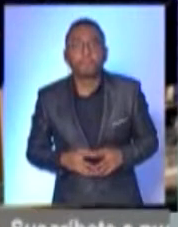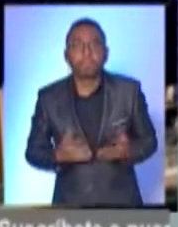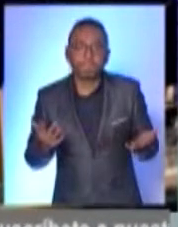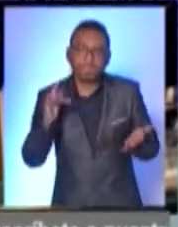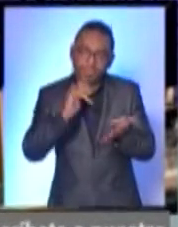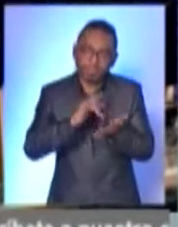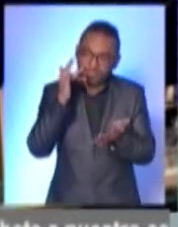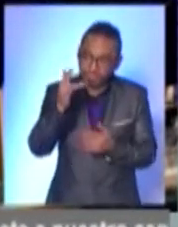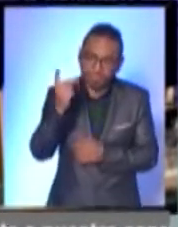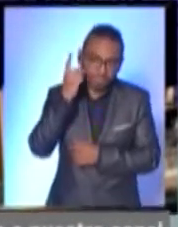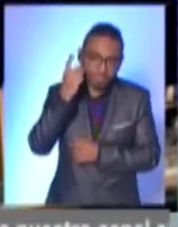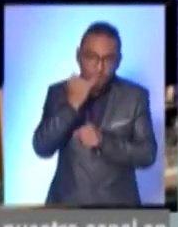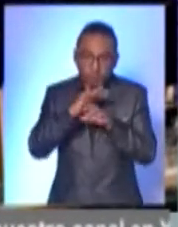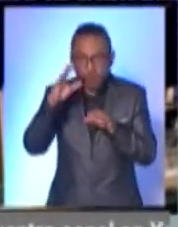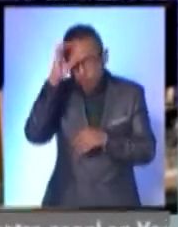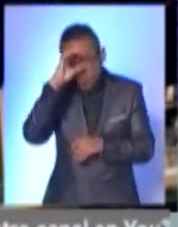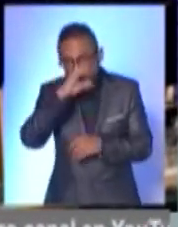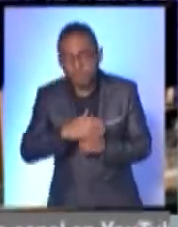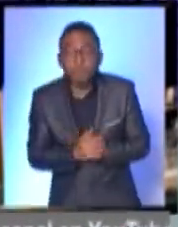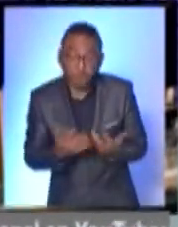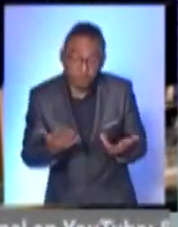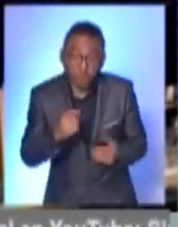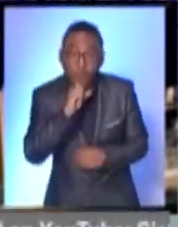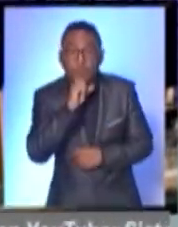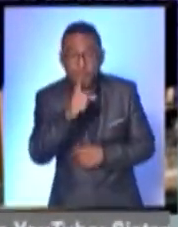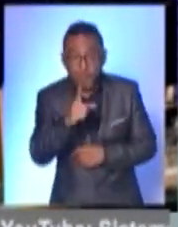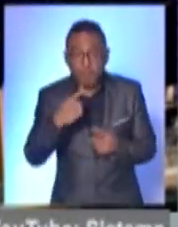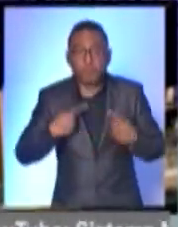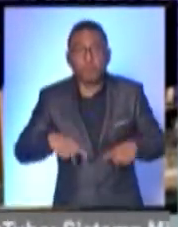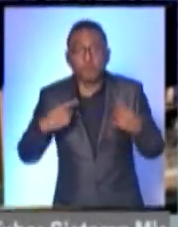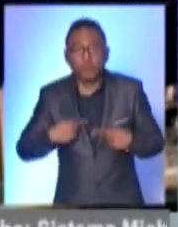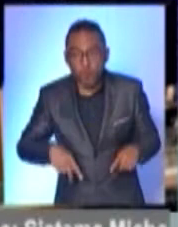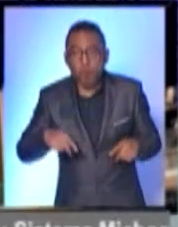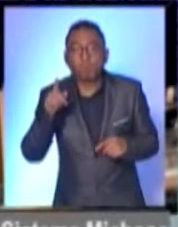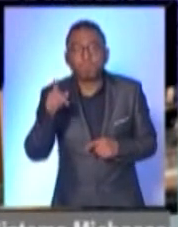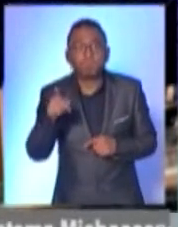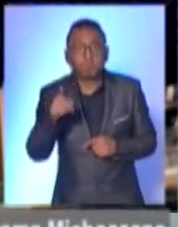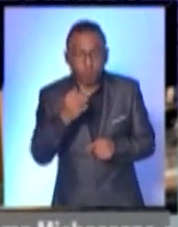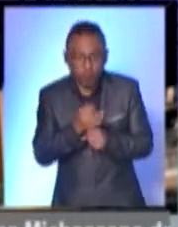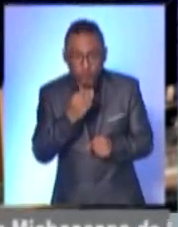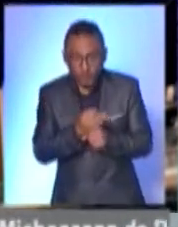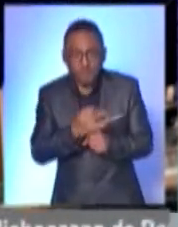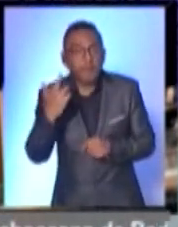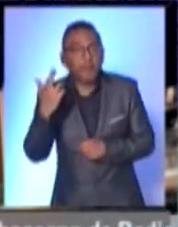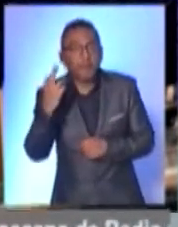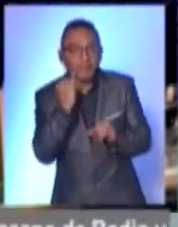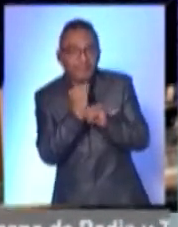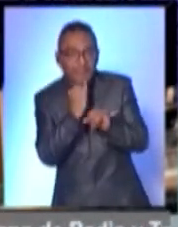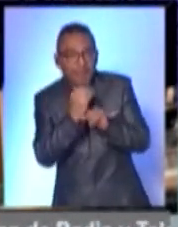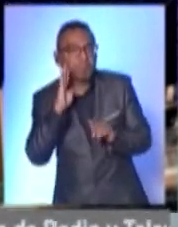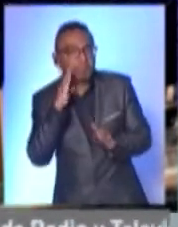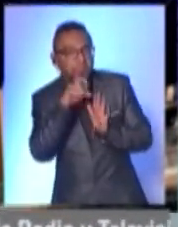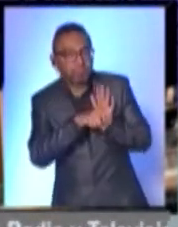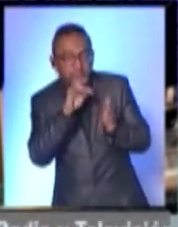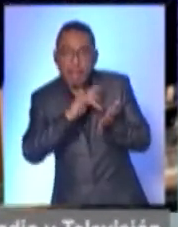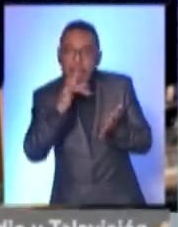Gracias, Dafa, por la información de La Cultura. Y también, bueno, enviamos un saludo a las personas que nos siguen en este momento a través de las redes sociales. Gracias por